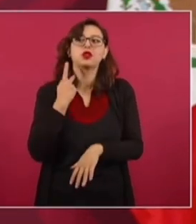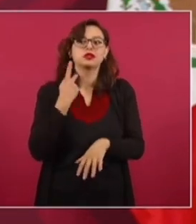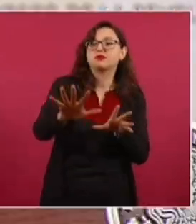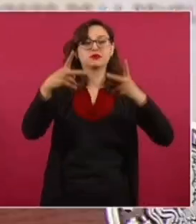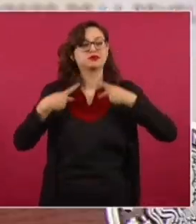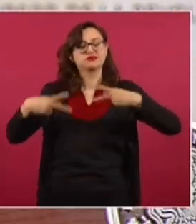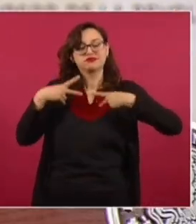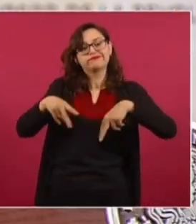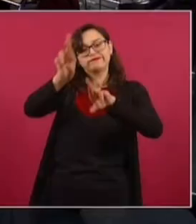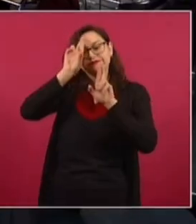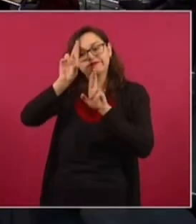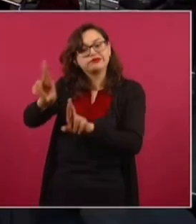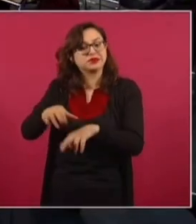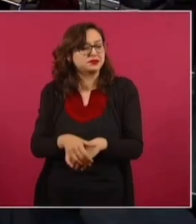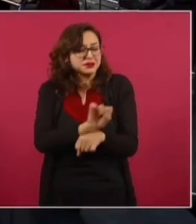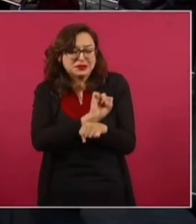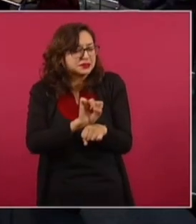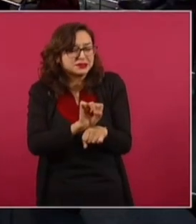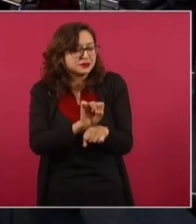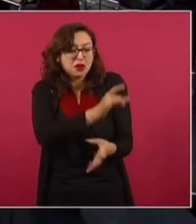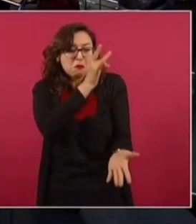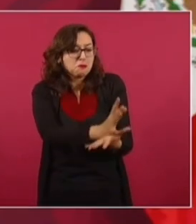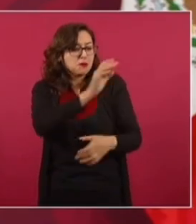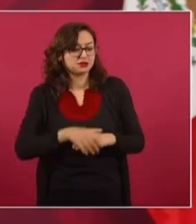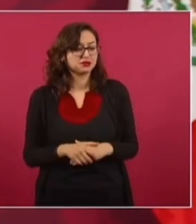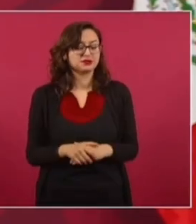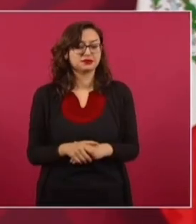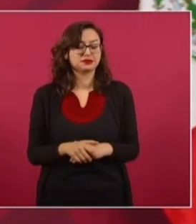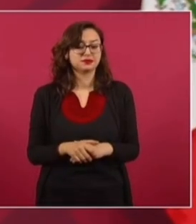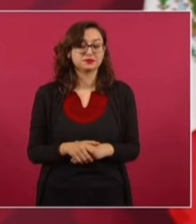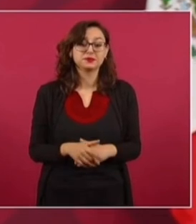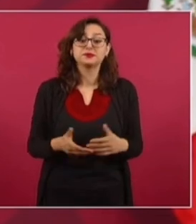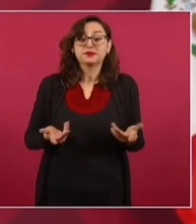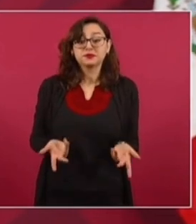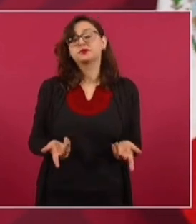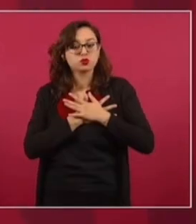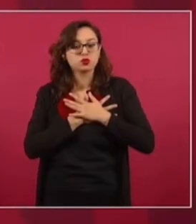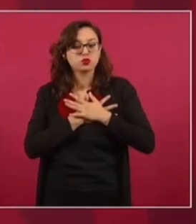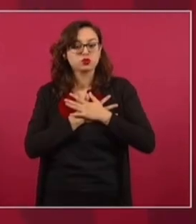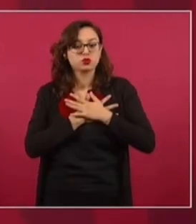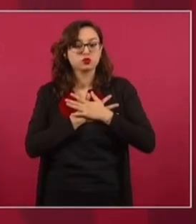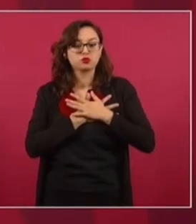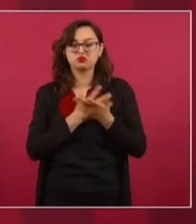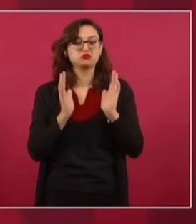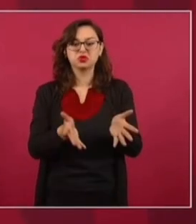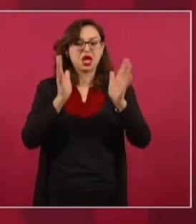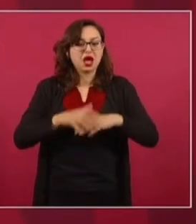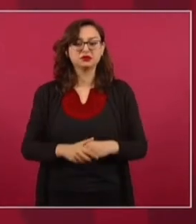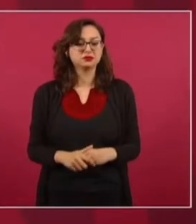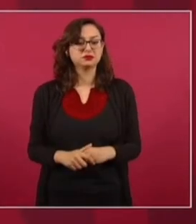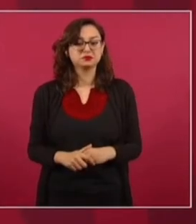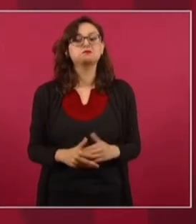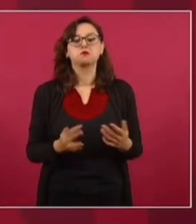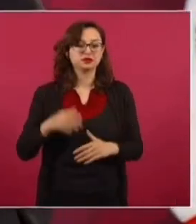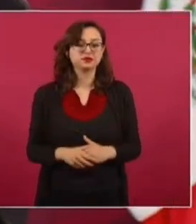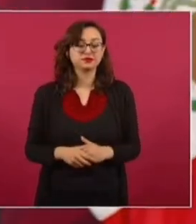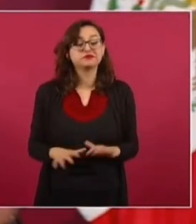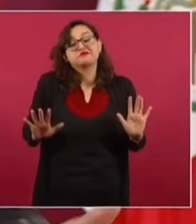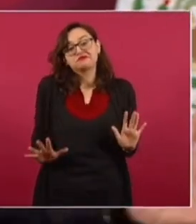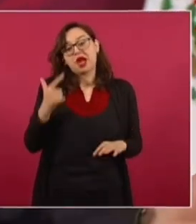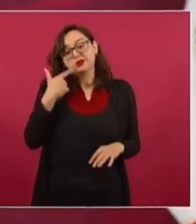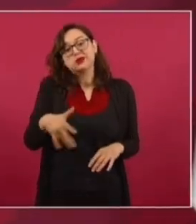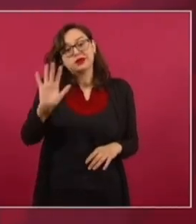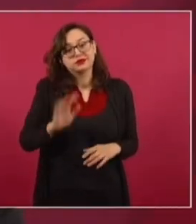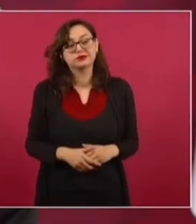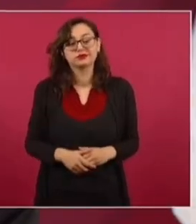respeten al pueblo, nada más. Y que ojalá, y lo hagan de manera sincera. Y con eso, salen adelante. Pero